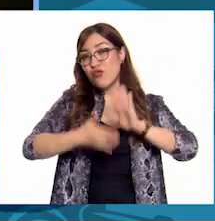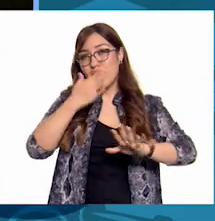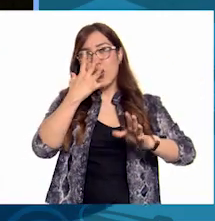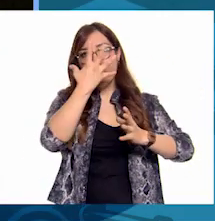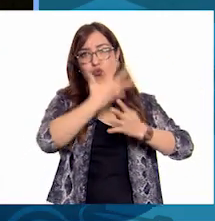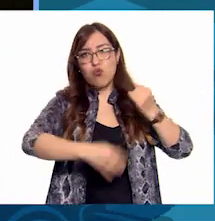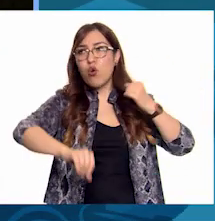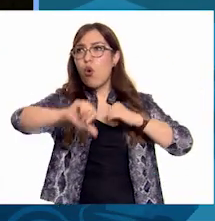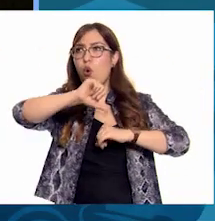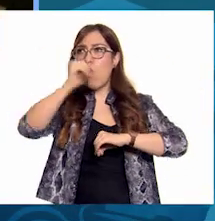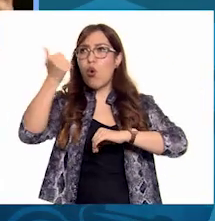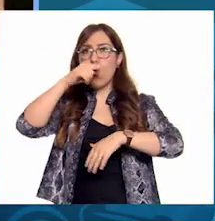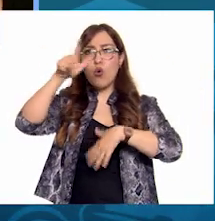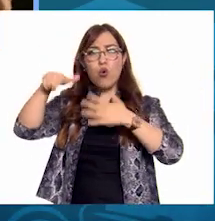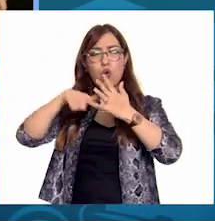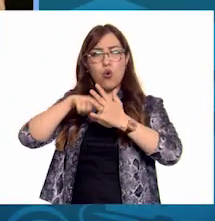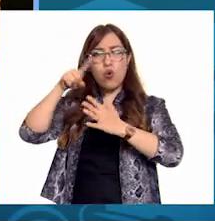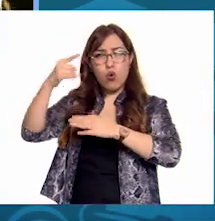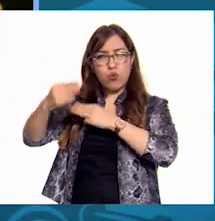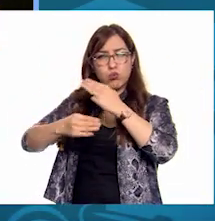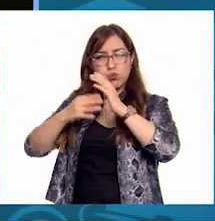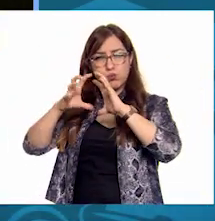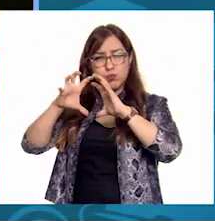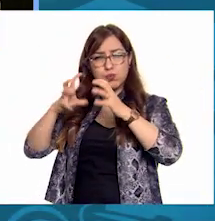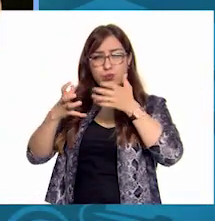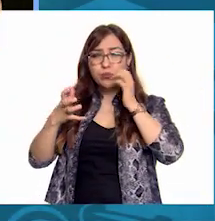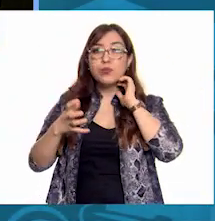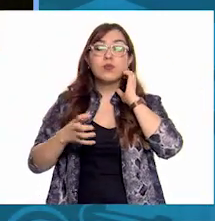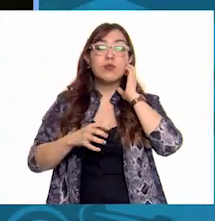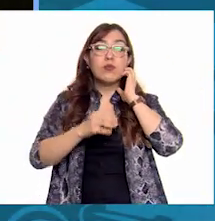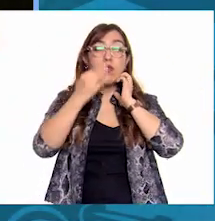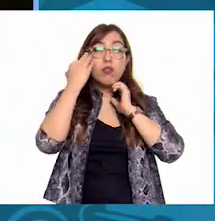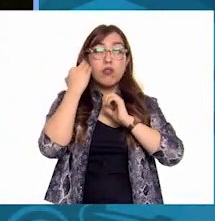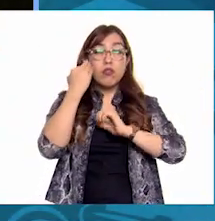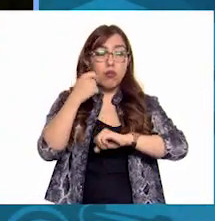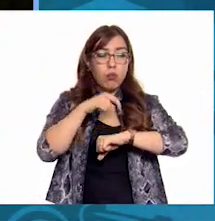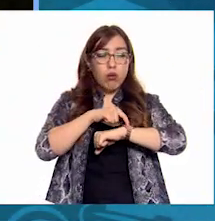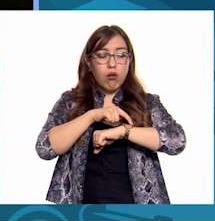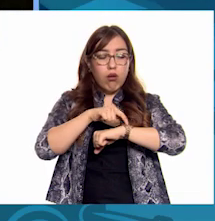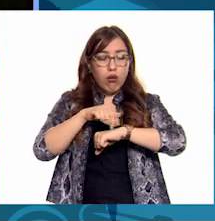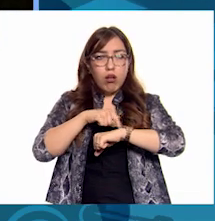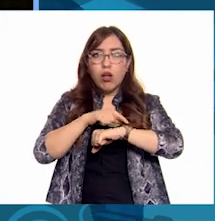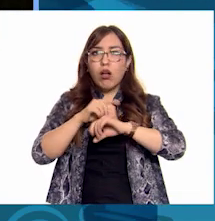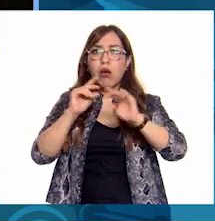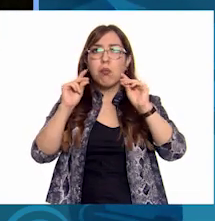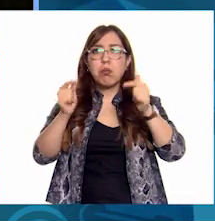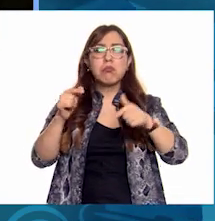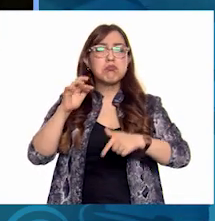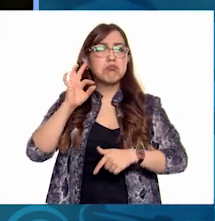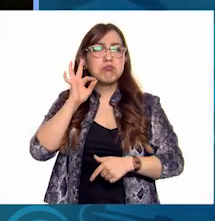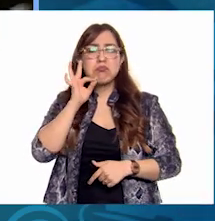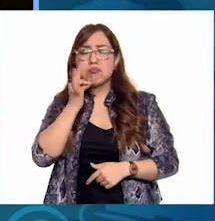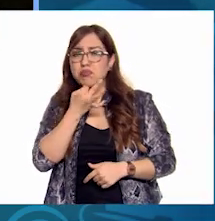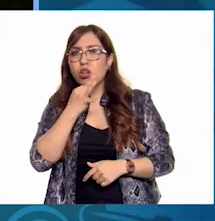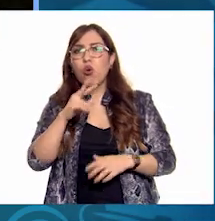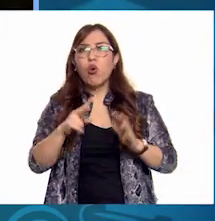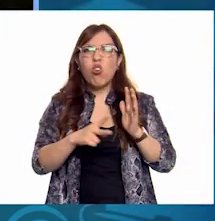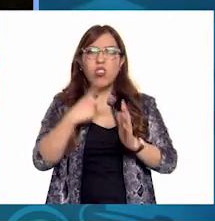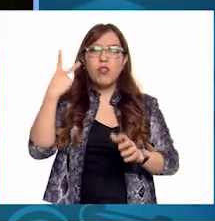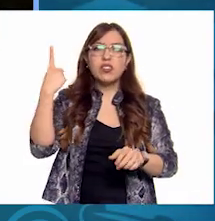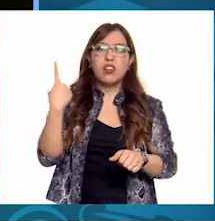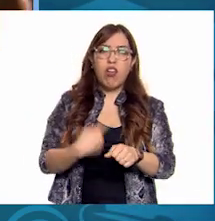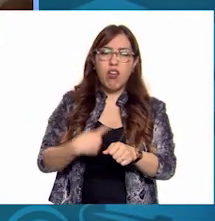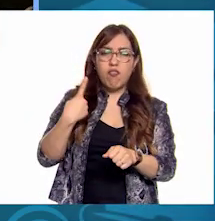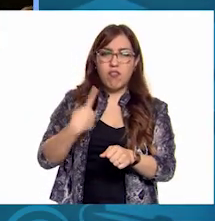al poco tiempo Ya empezaba a dar señales De estar enfermo Antes de ordenar Una nueva evacuación